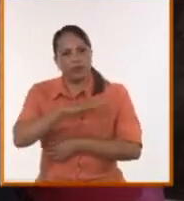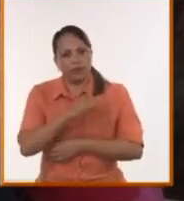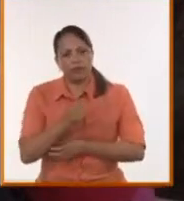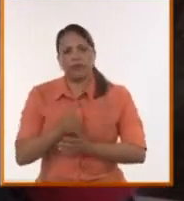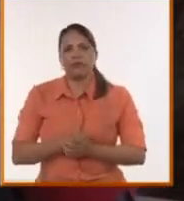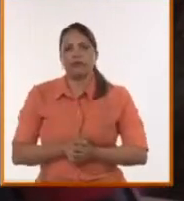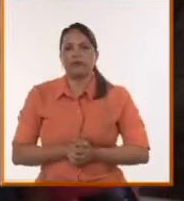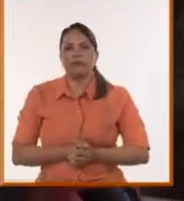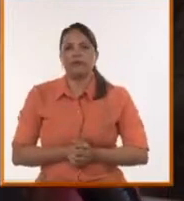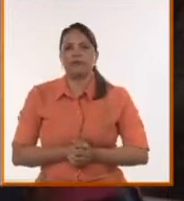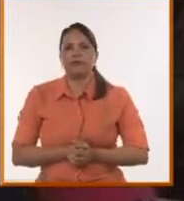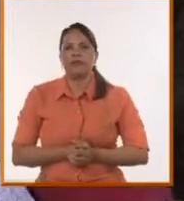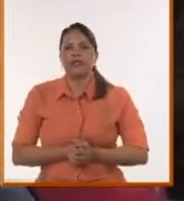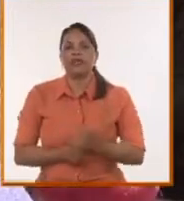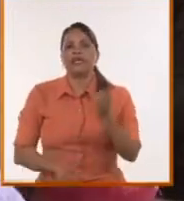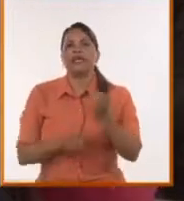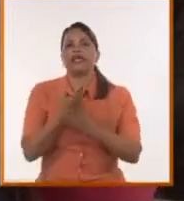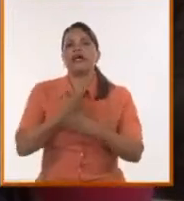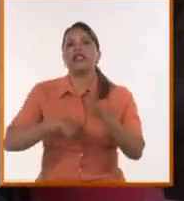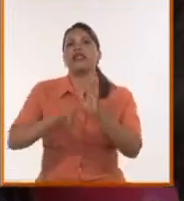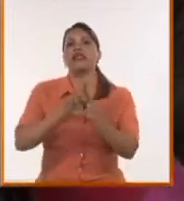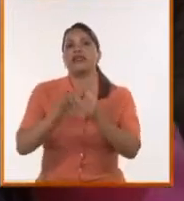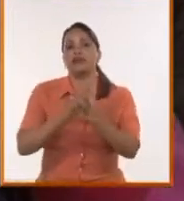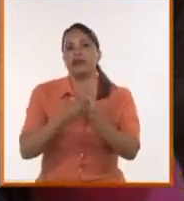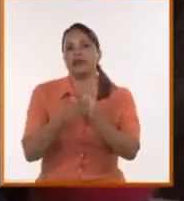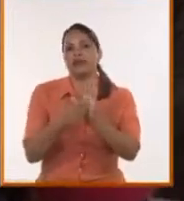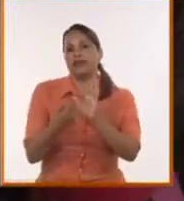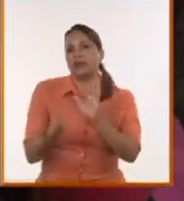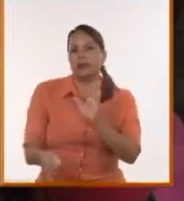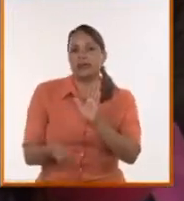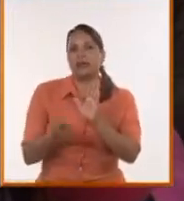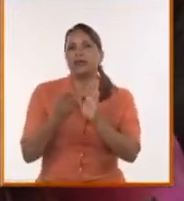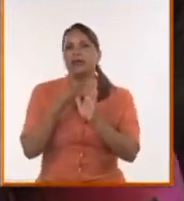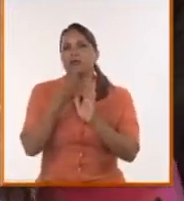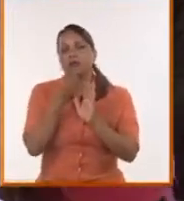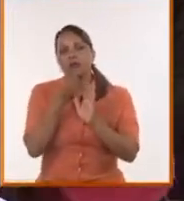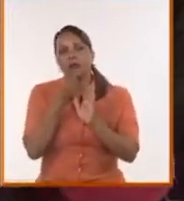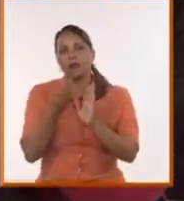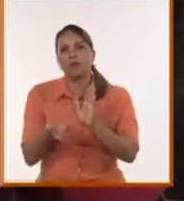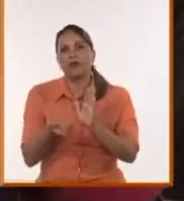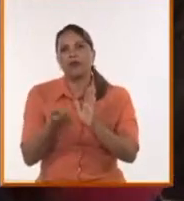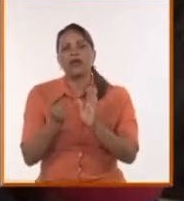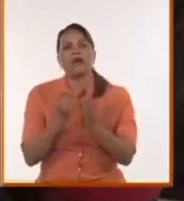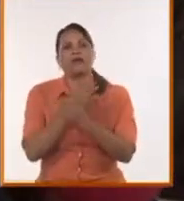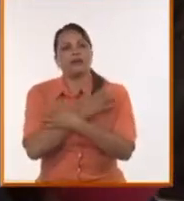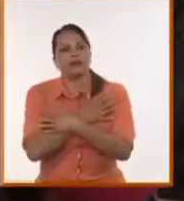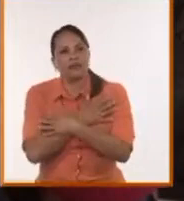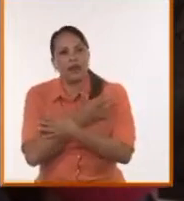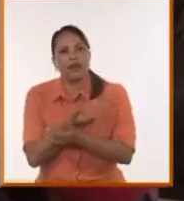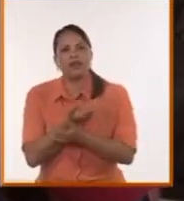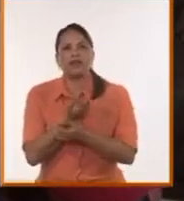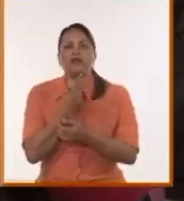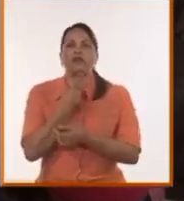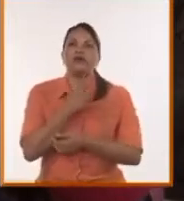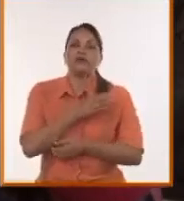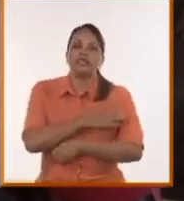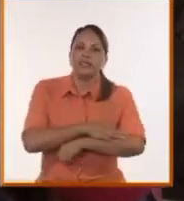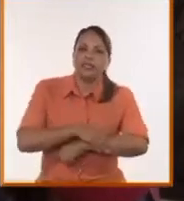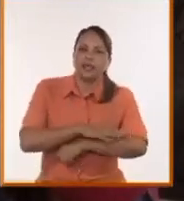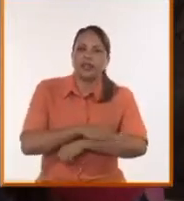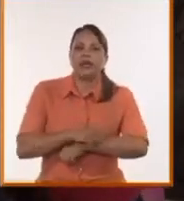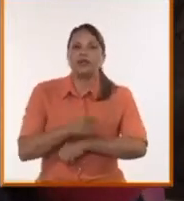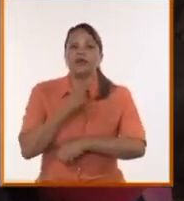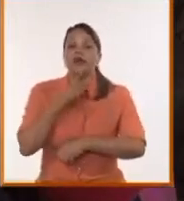leyes que nos permitan curarnos, abrazarnos en medio de la avalanche y de la